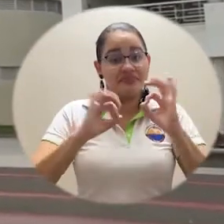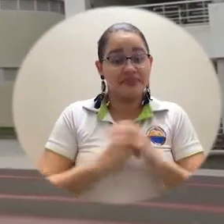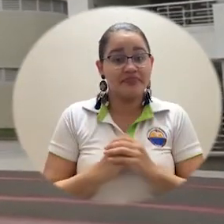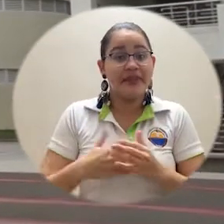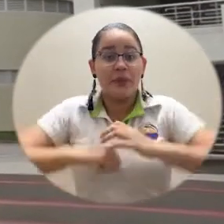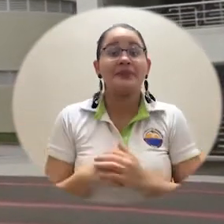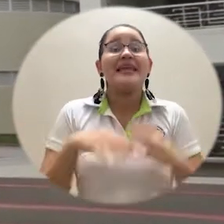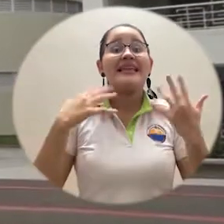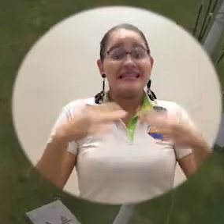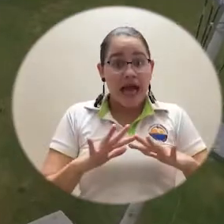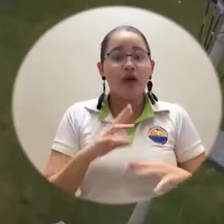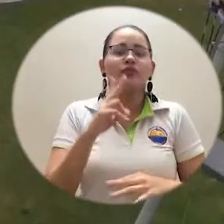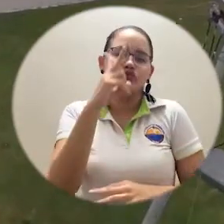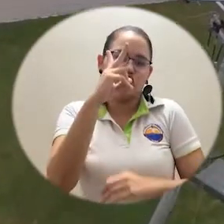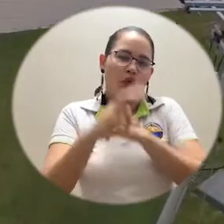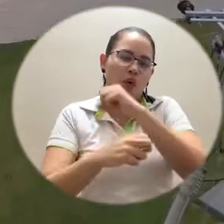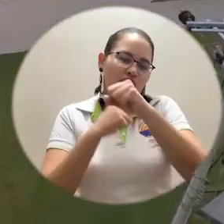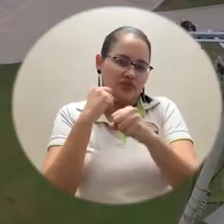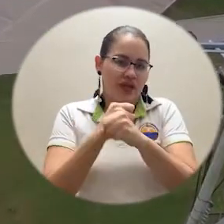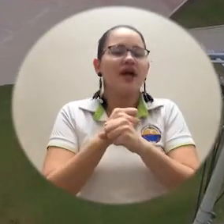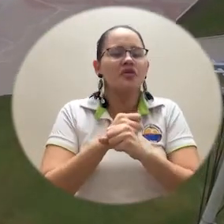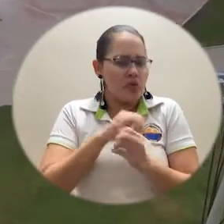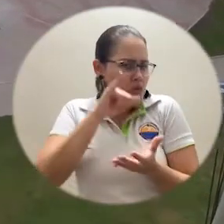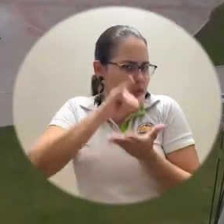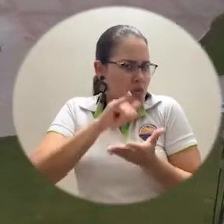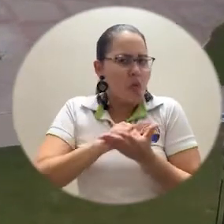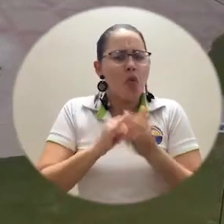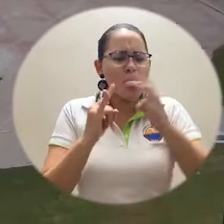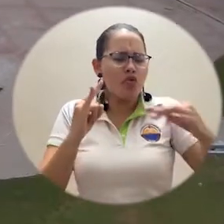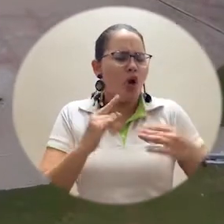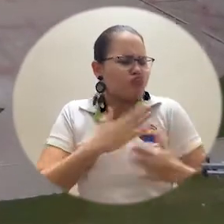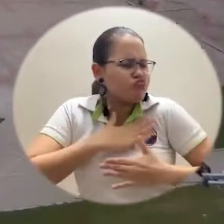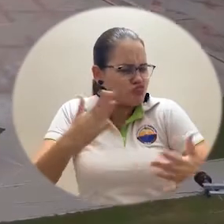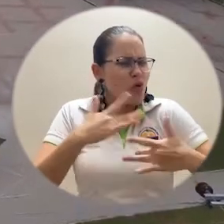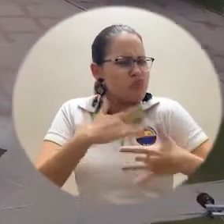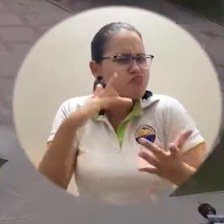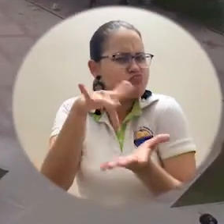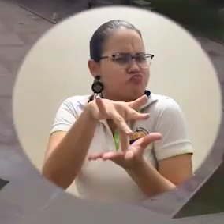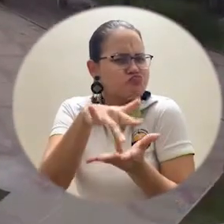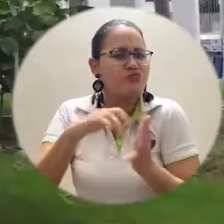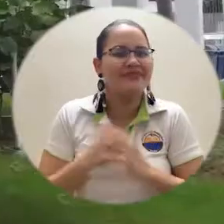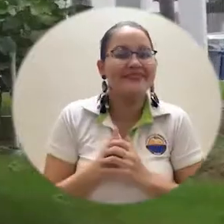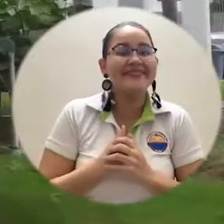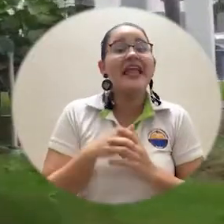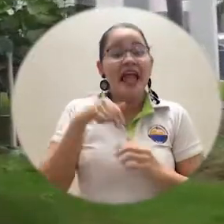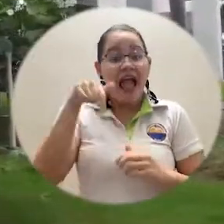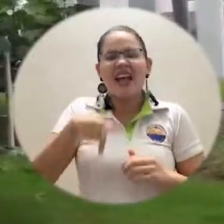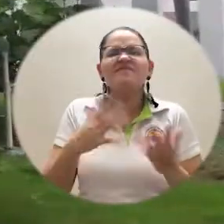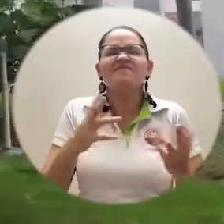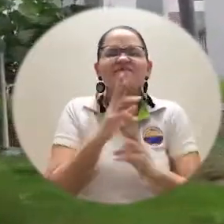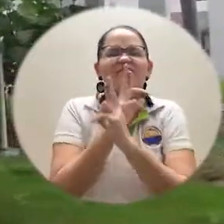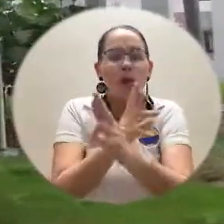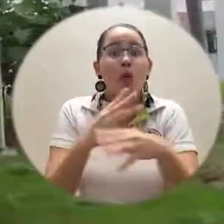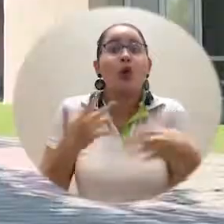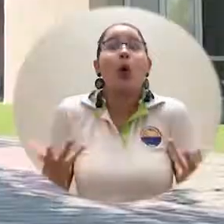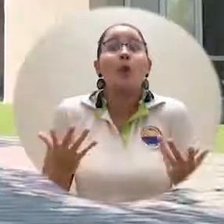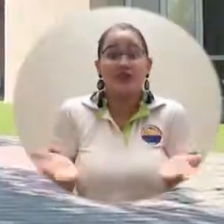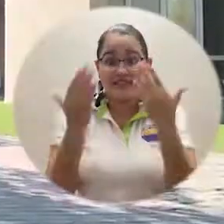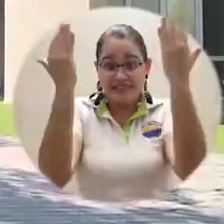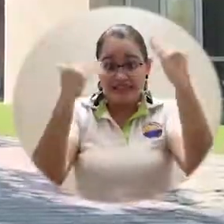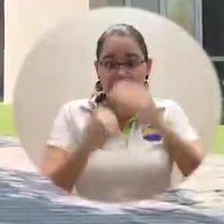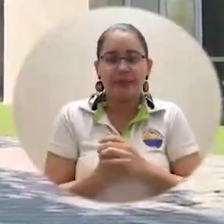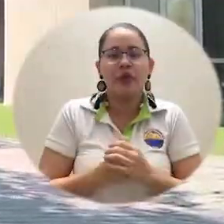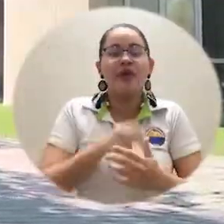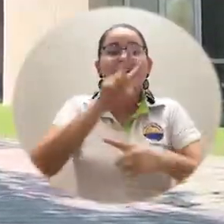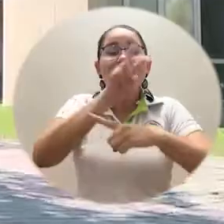consecutivo participando de manera voluntaria en este ejercicio de evaluación, la Alma Mater obtuvo un notable avance con un puntaje de